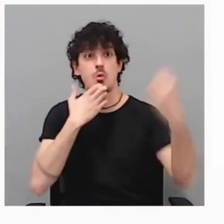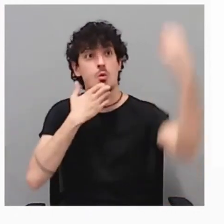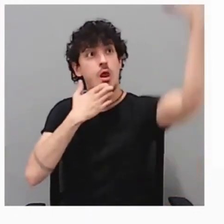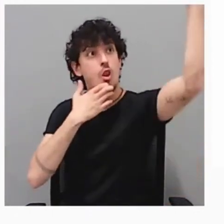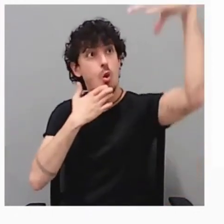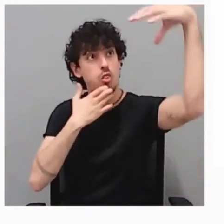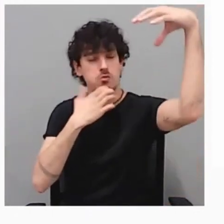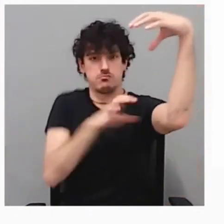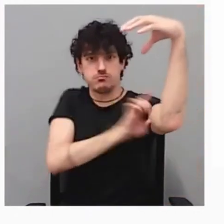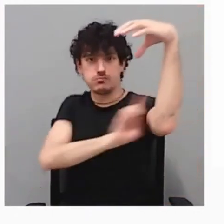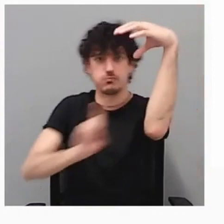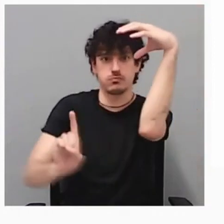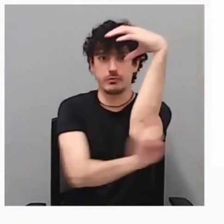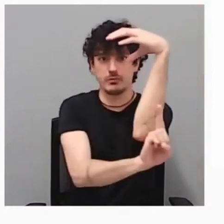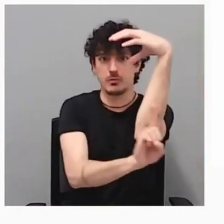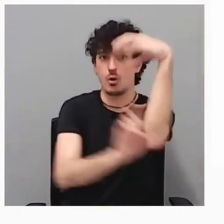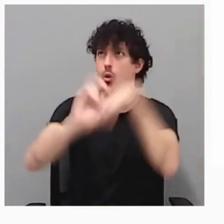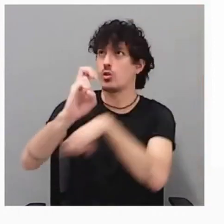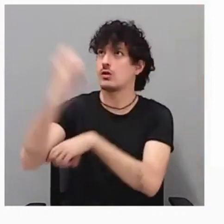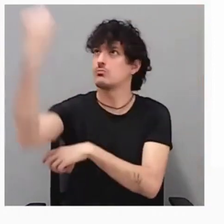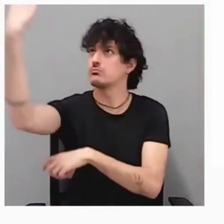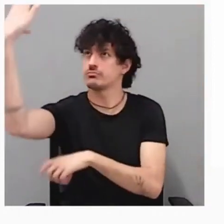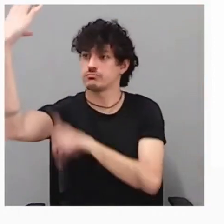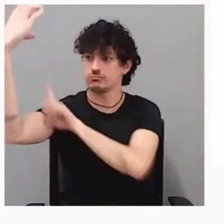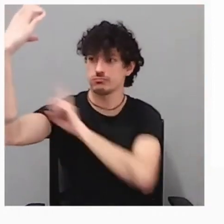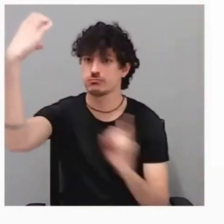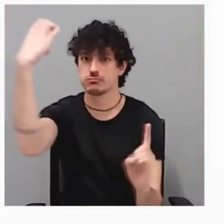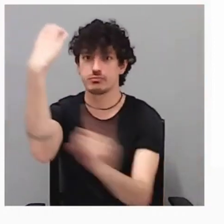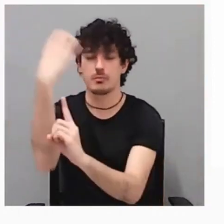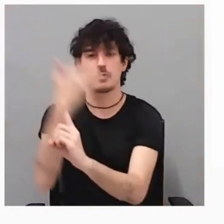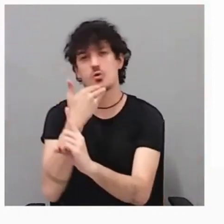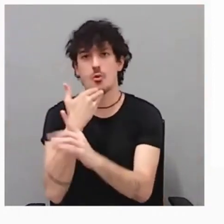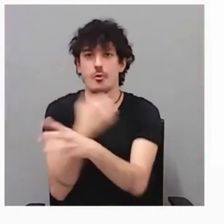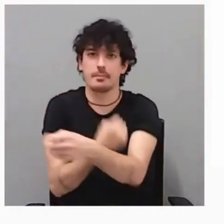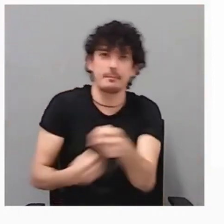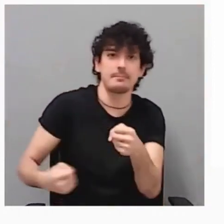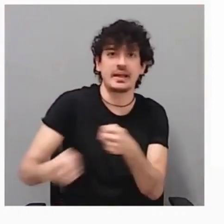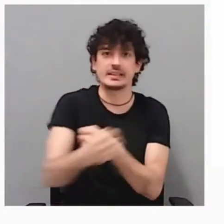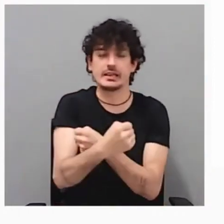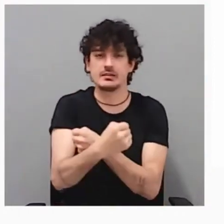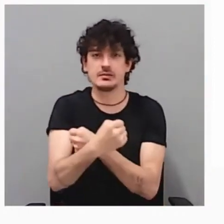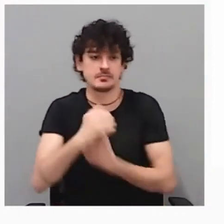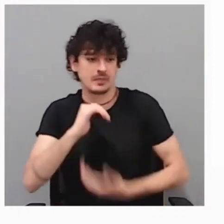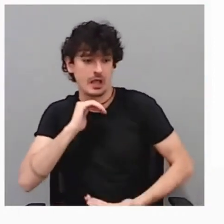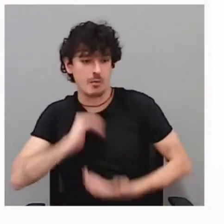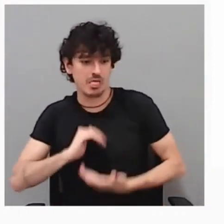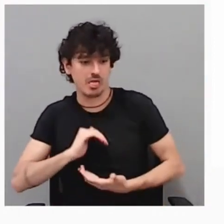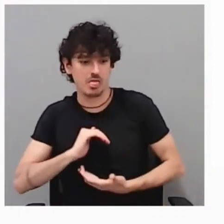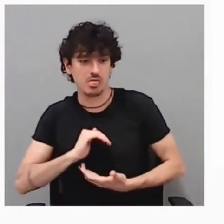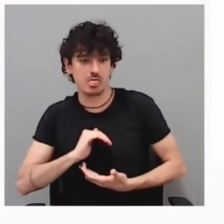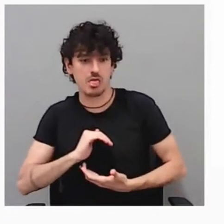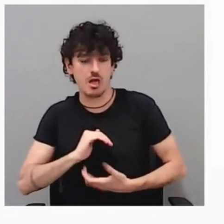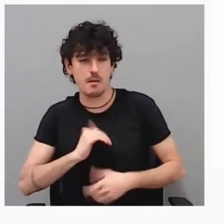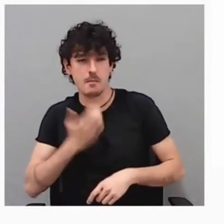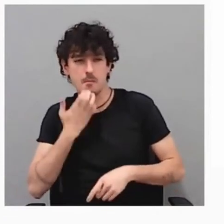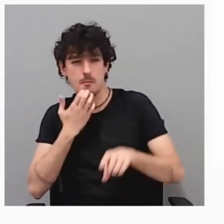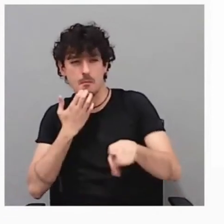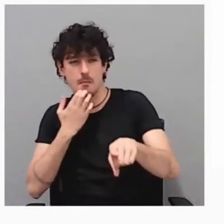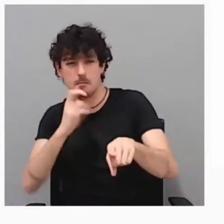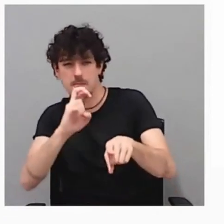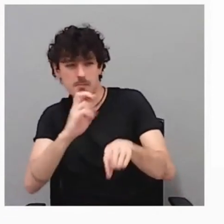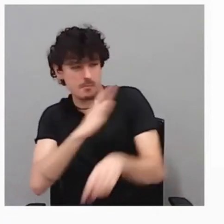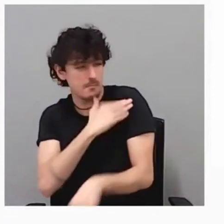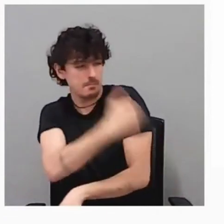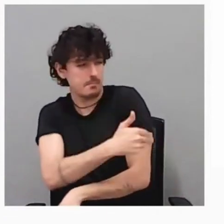esquivas. Yo lo traduzco también más por esa empatía, el poder ser capaz de ponerte en la cabeza del de al lado.